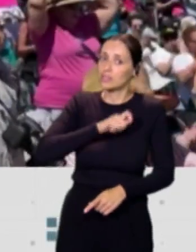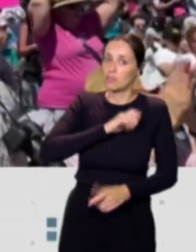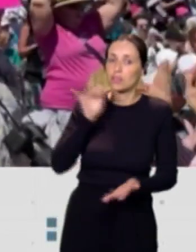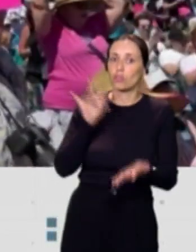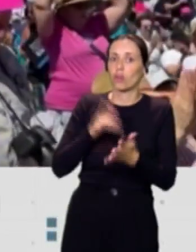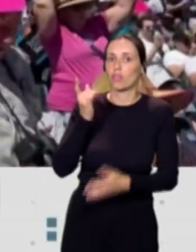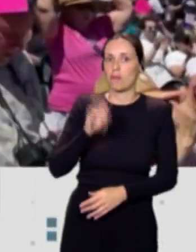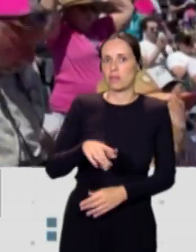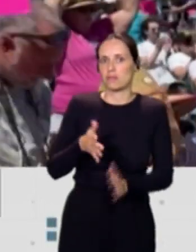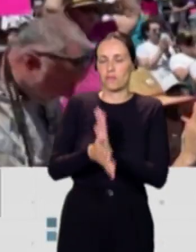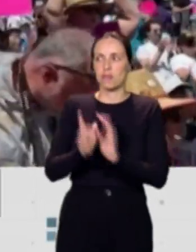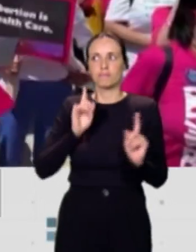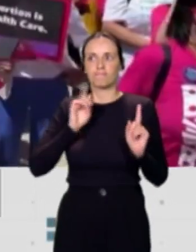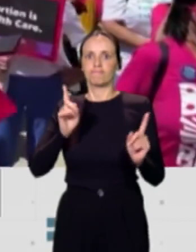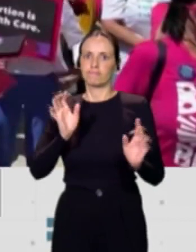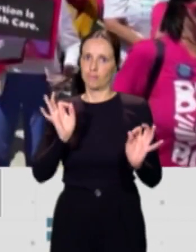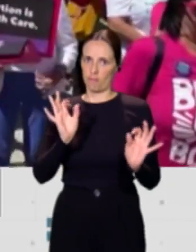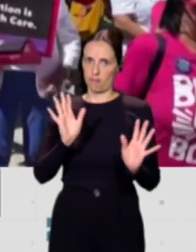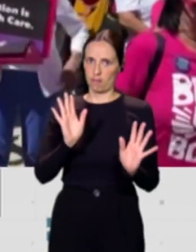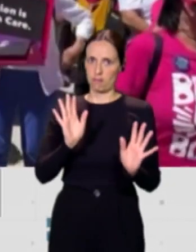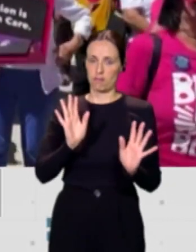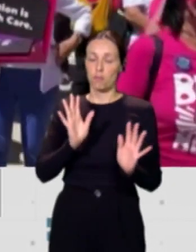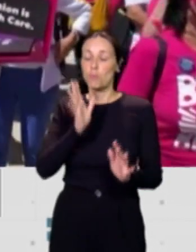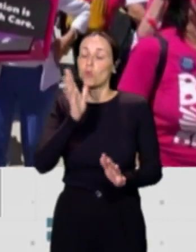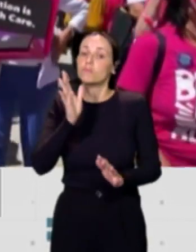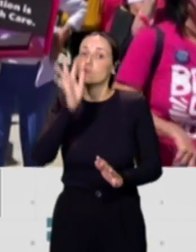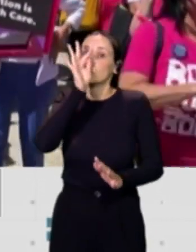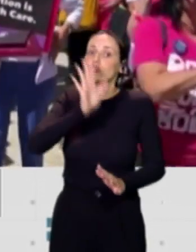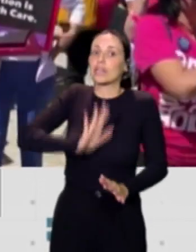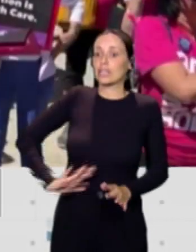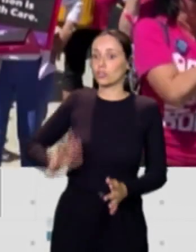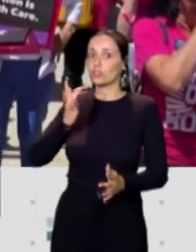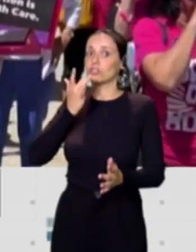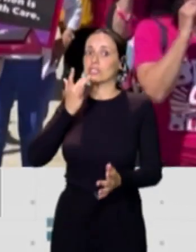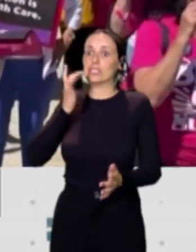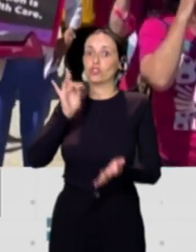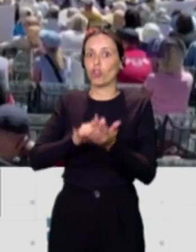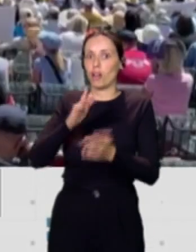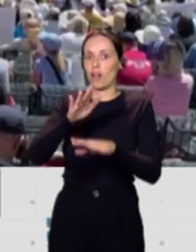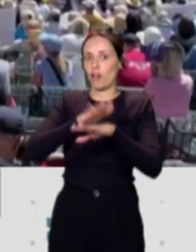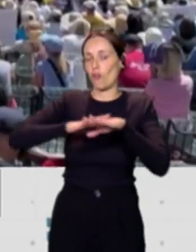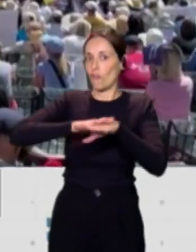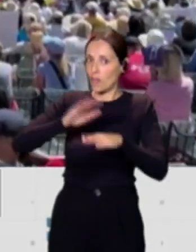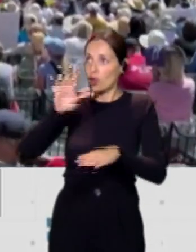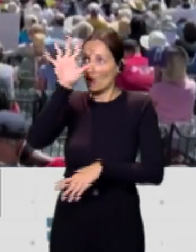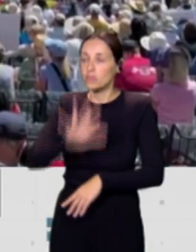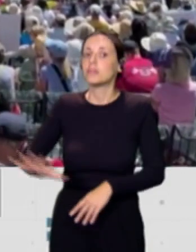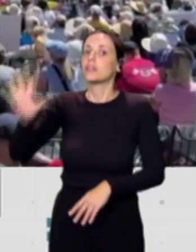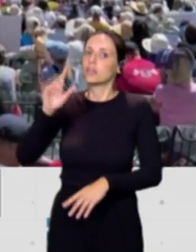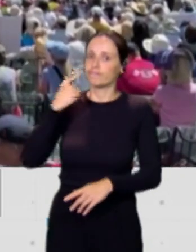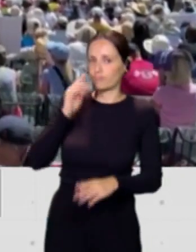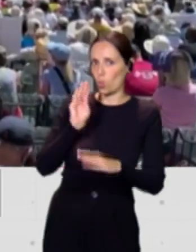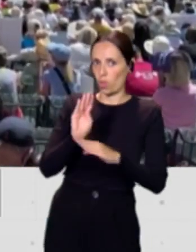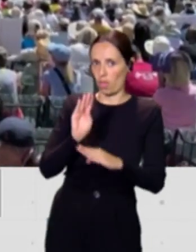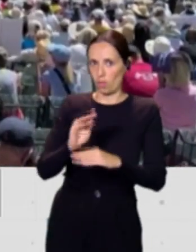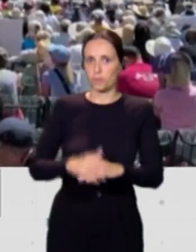España y tenemos que estar en alerta e ir por delante por lo que pudiera pasar si llegan al gobierno central. Estamos además en un horizonte